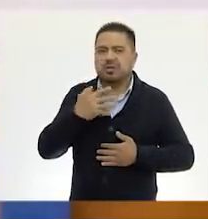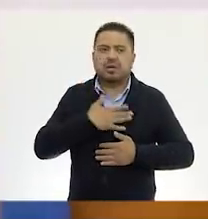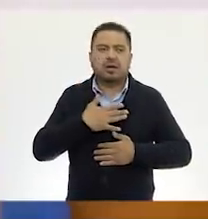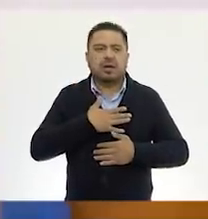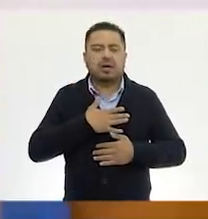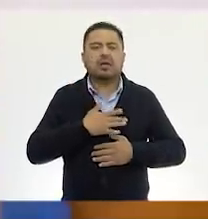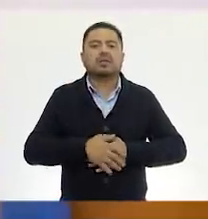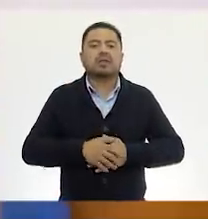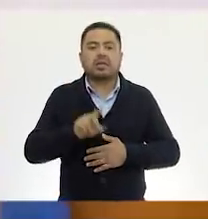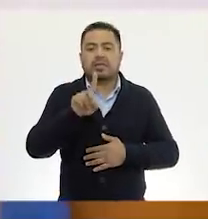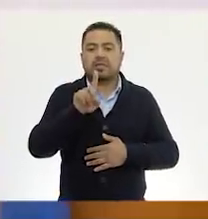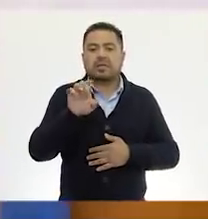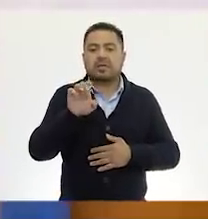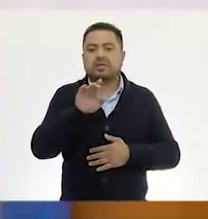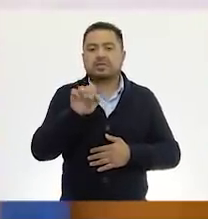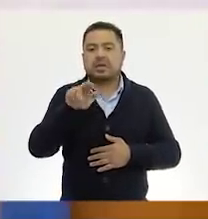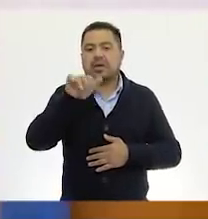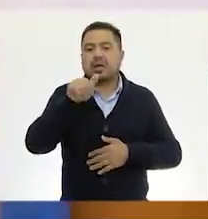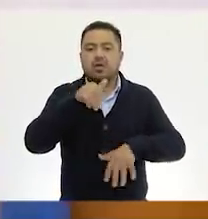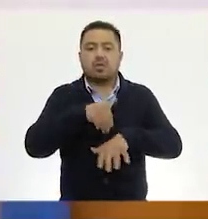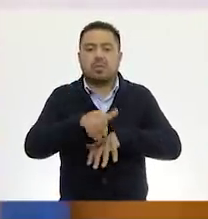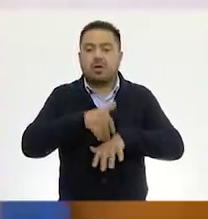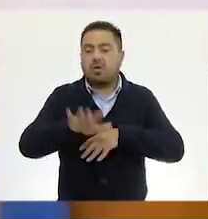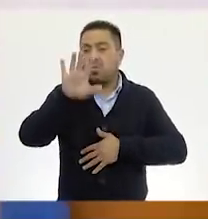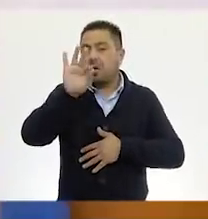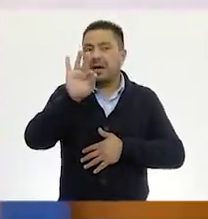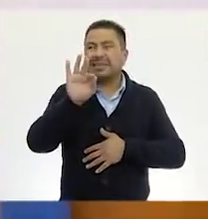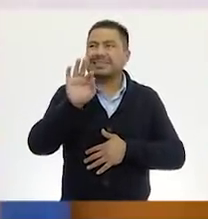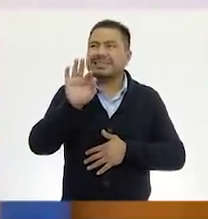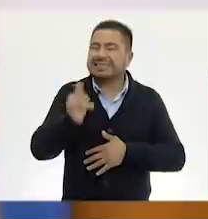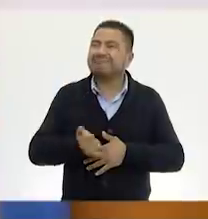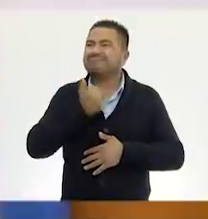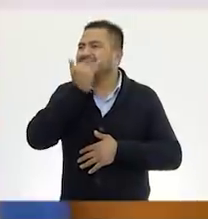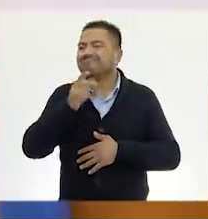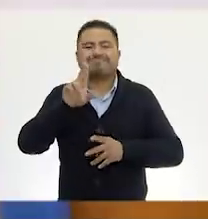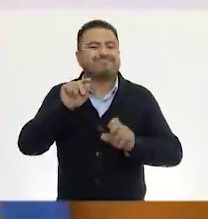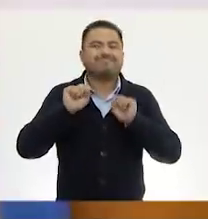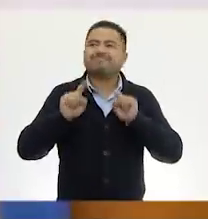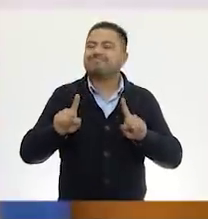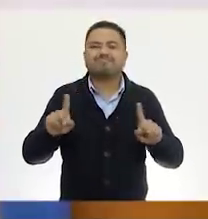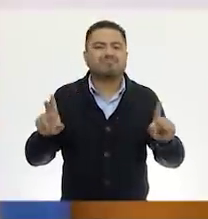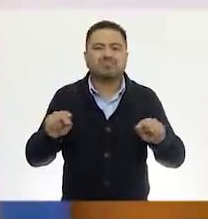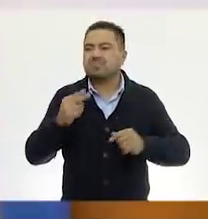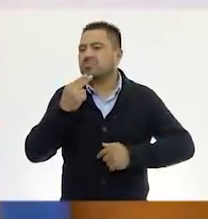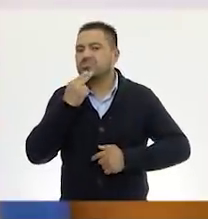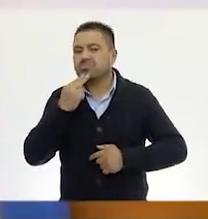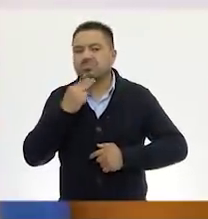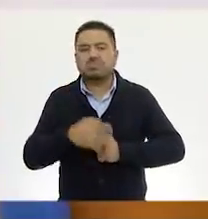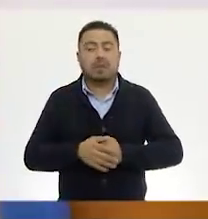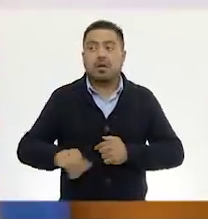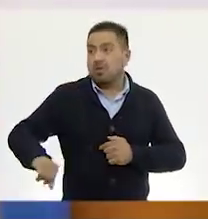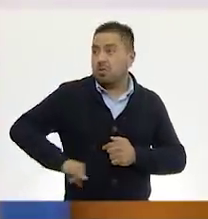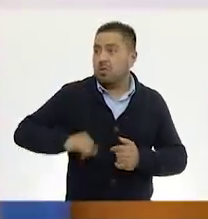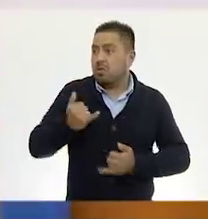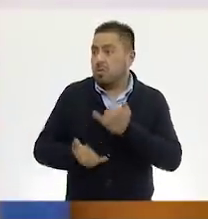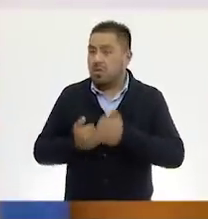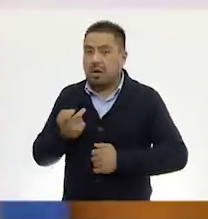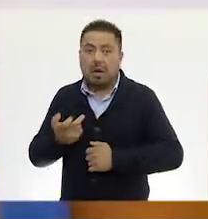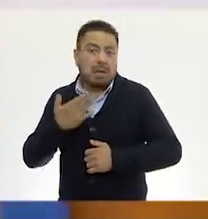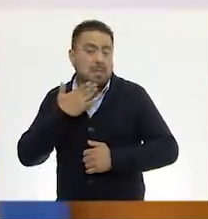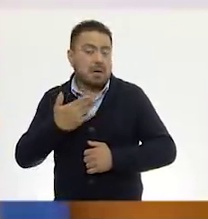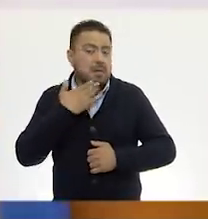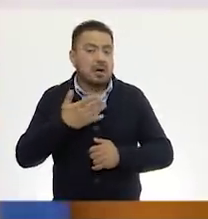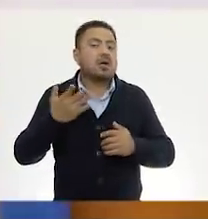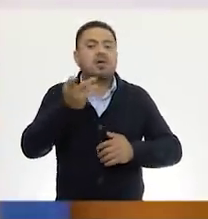En las decenas me salió el cuarenta. Ah, no, tampoco me sirve. Está interesante el juego. Es divertido. bien.